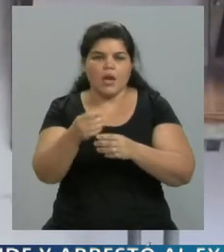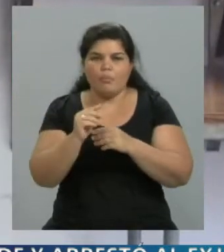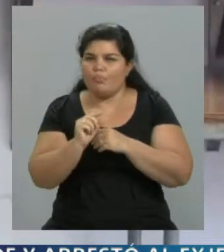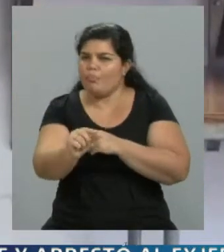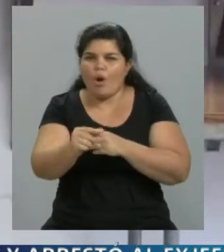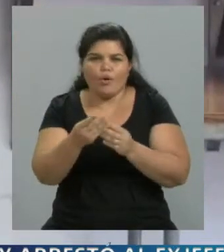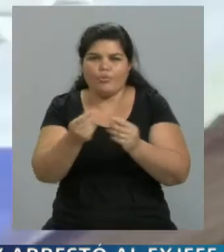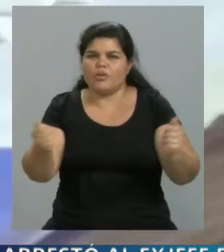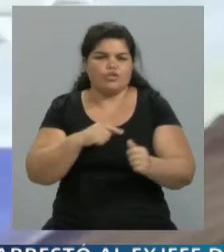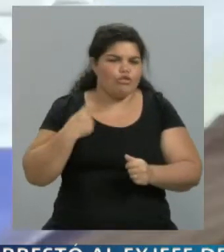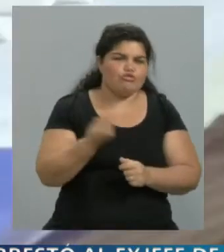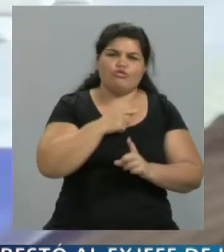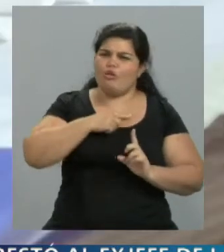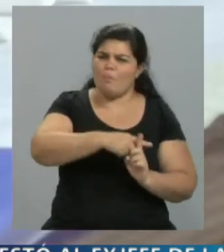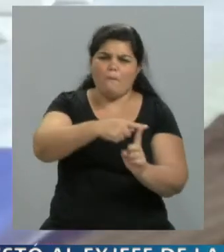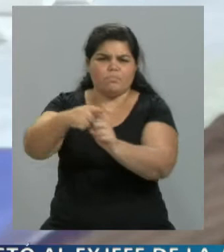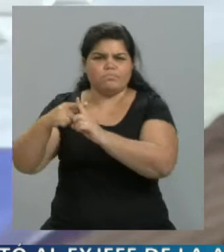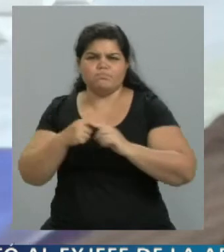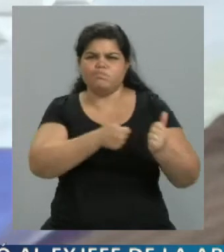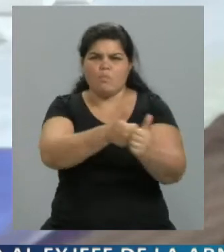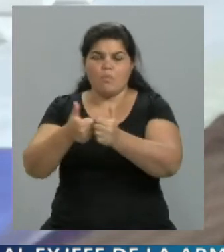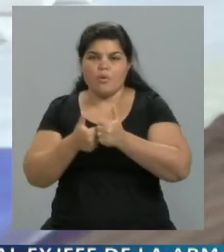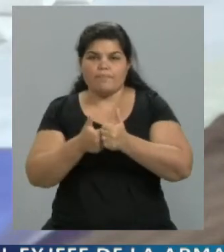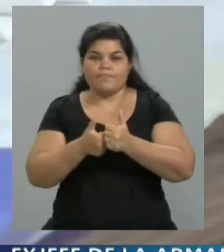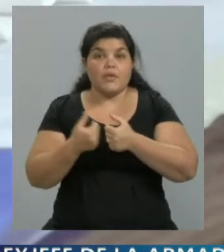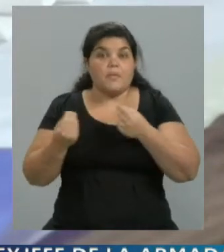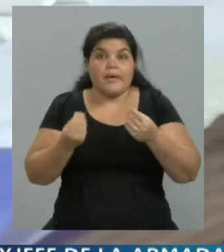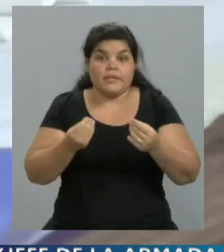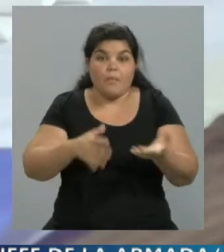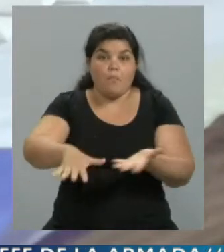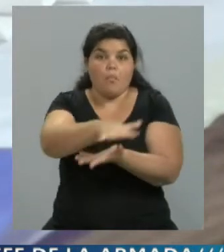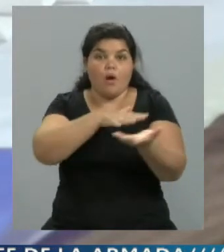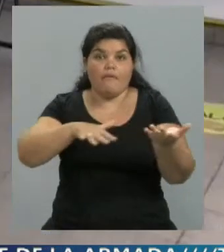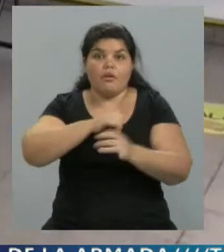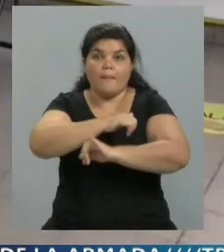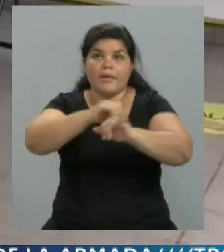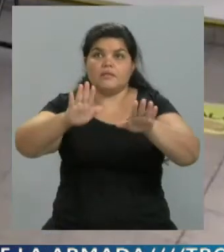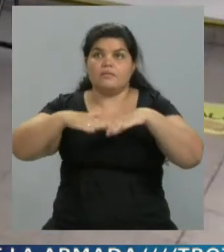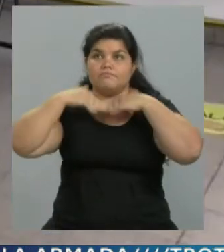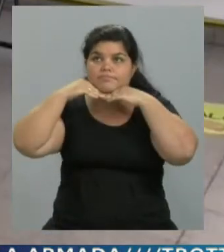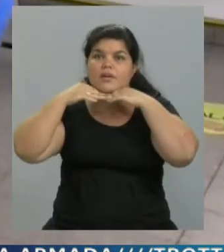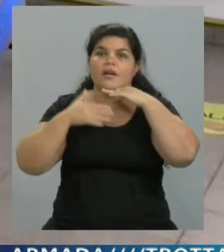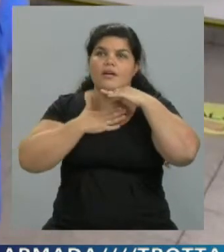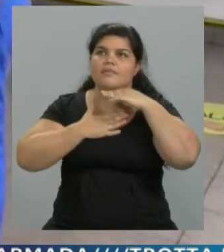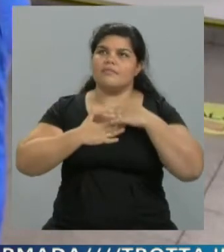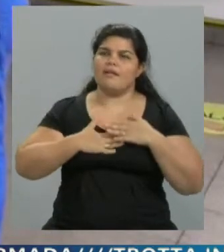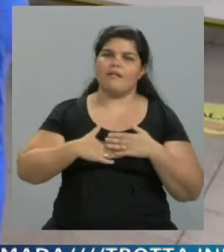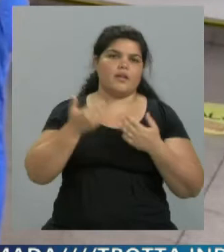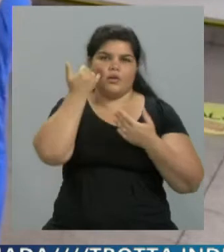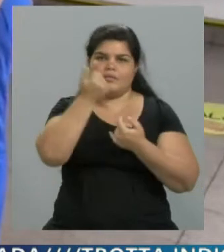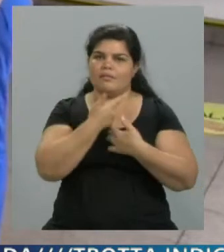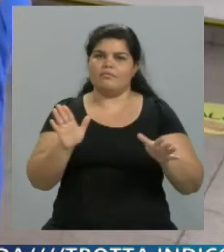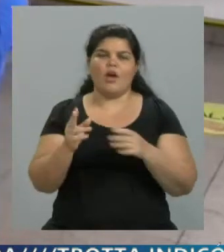haciéndolo tan bien, etcétera. Entonces las personas pueden sentir que la verdad es que ya está la cosa mejor y dejan de